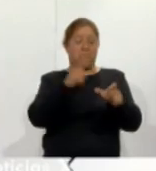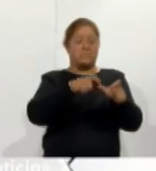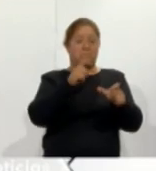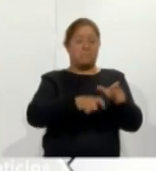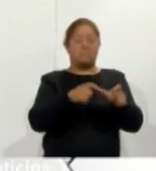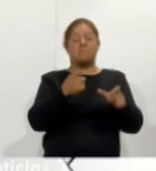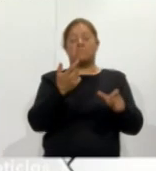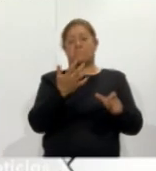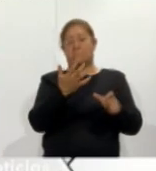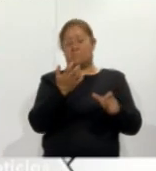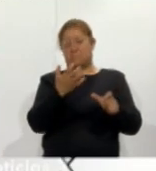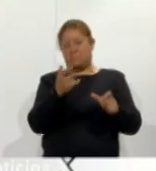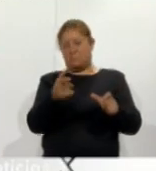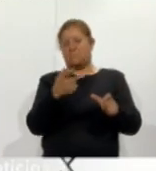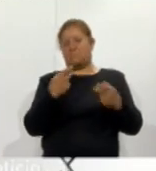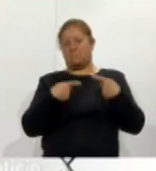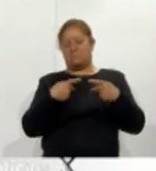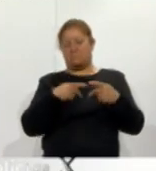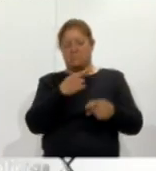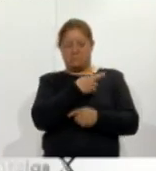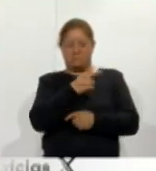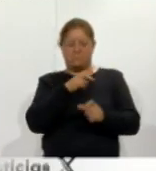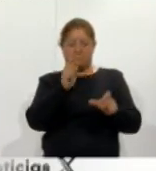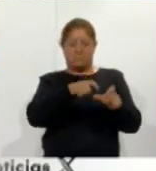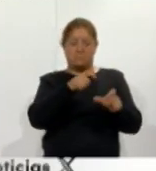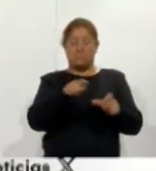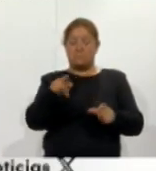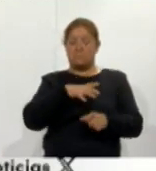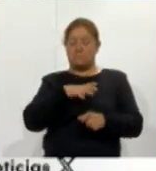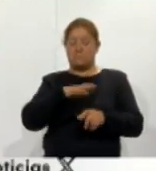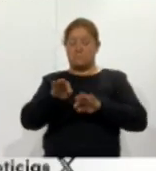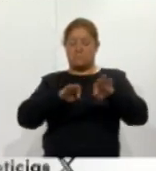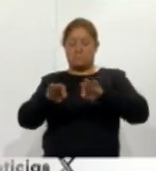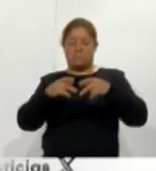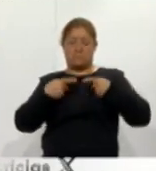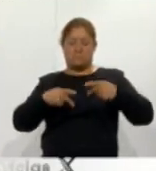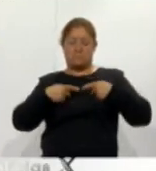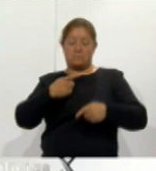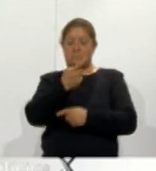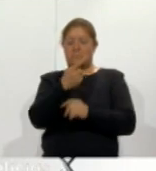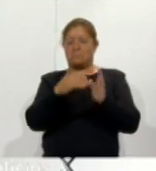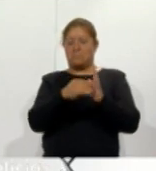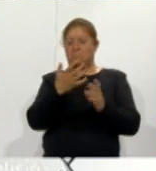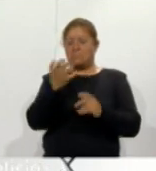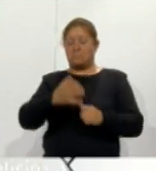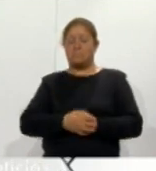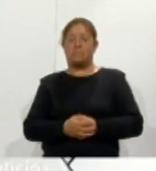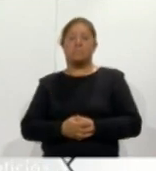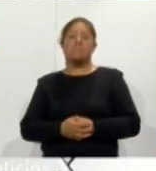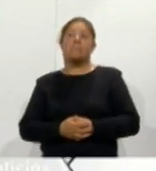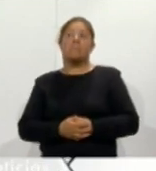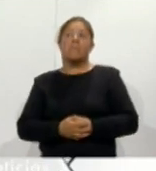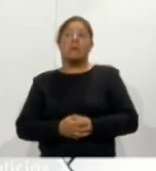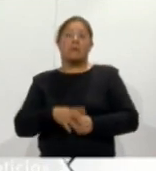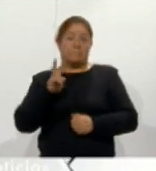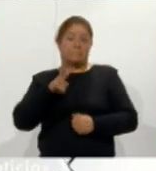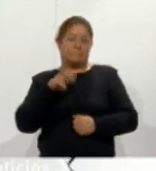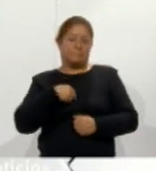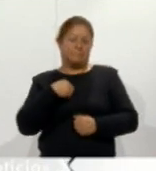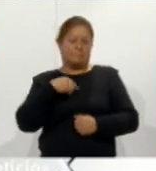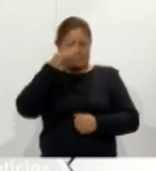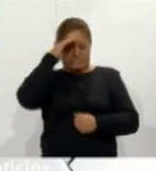empleos La verdad es que creemos que es una buena temporada de Semana Santa todavía no alcanzamos a recuperarnos al 100 con lo de